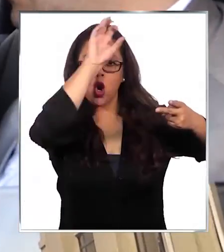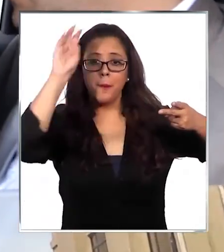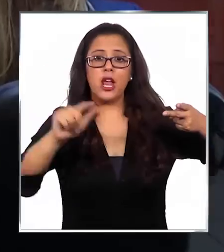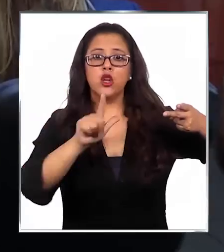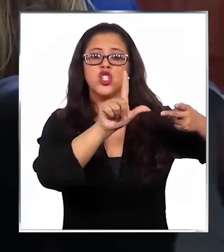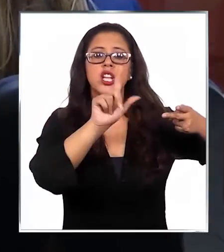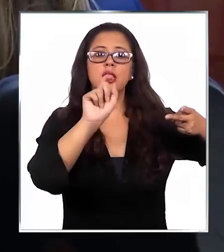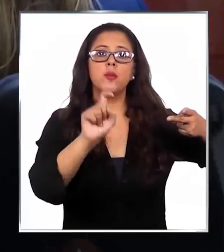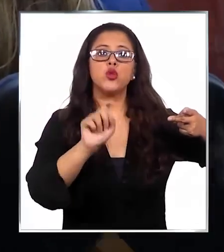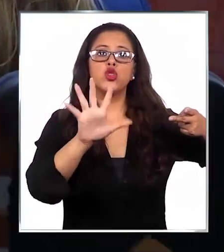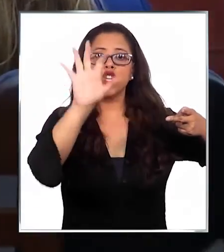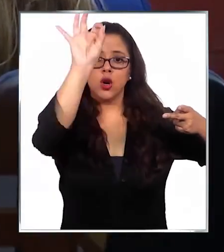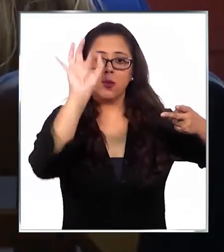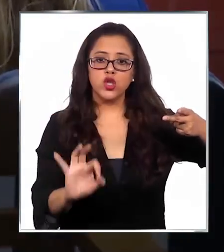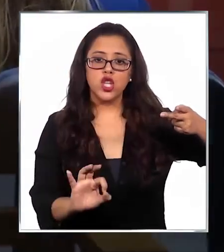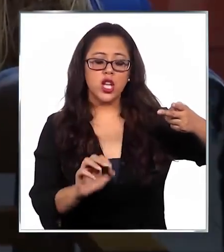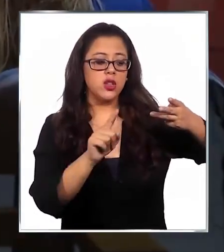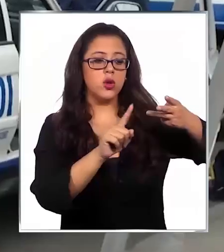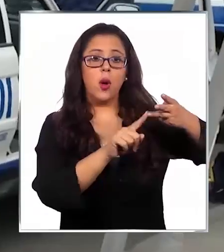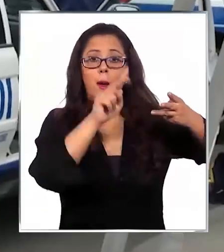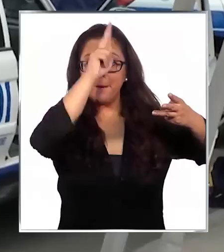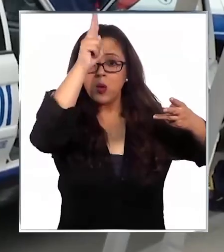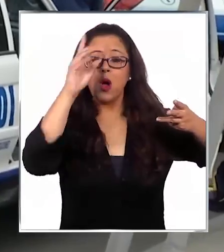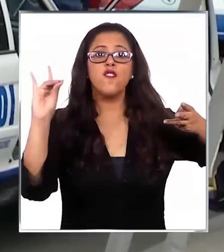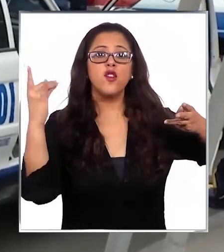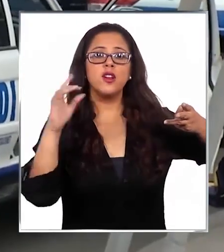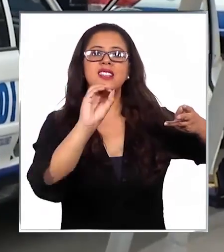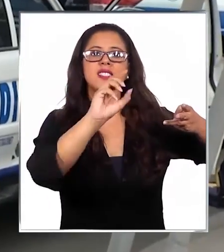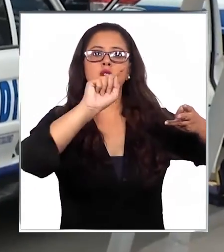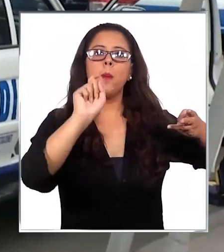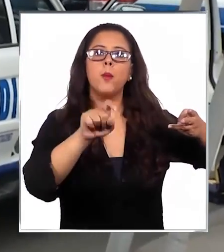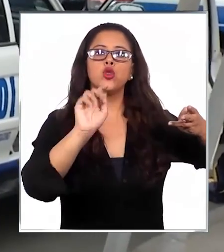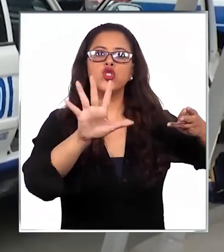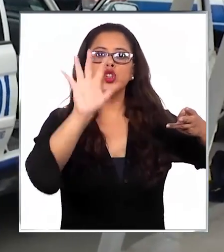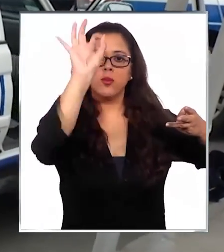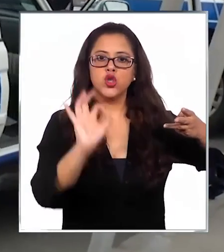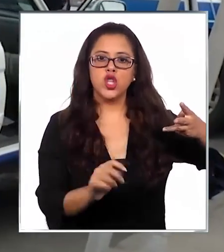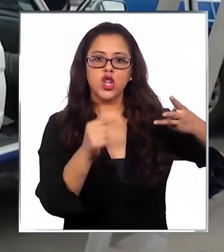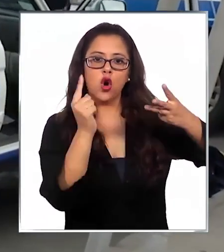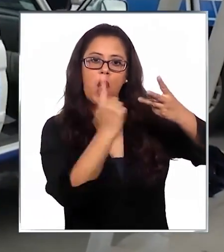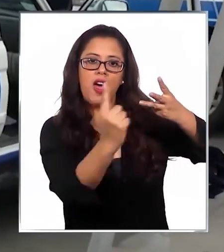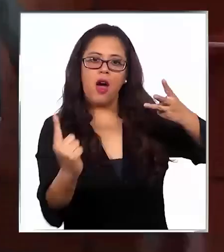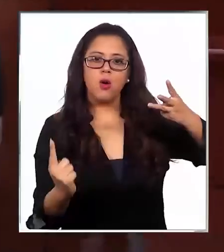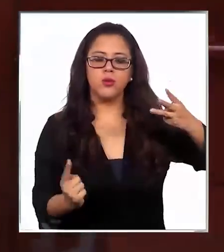colombianos con el 7.5% y peruanos y bolivianos con el 0.5% cada uno.